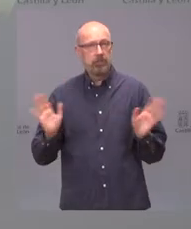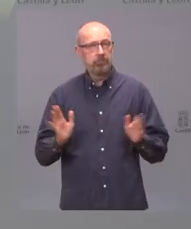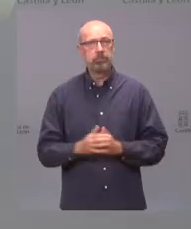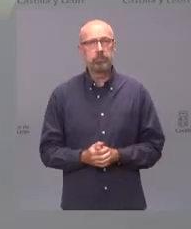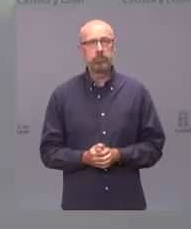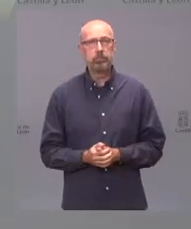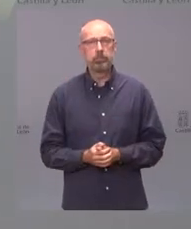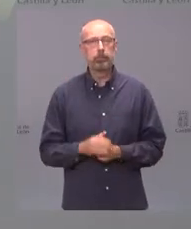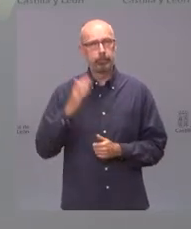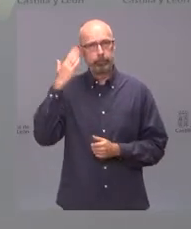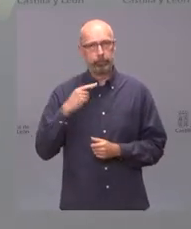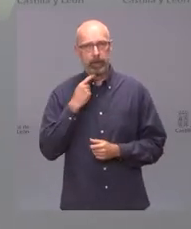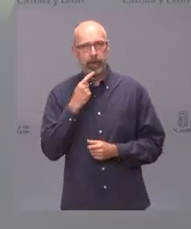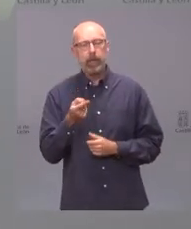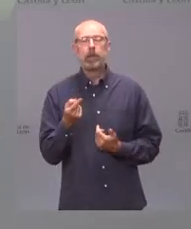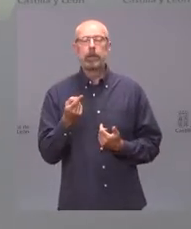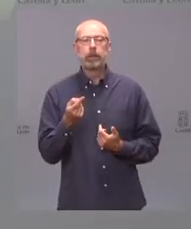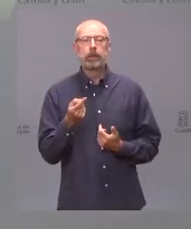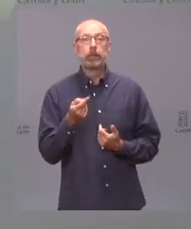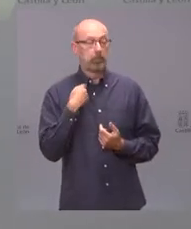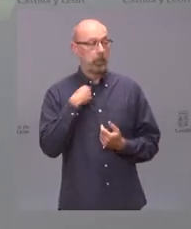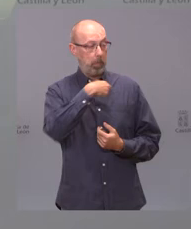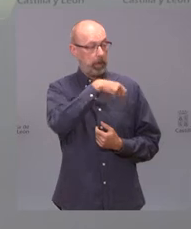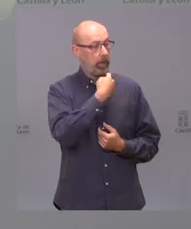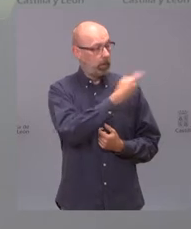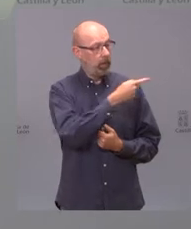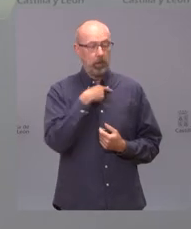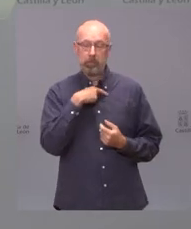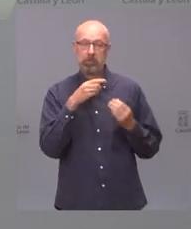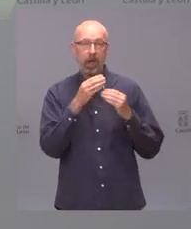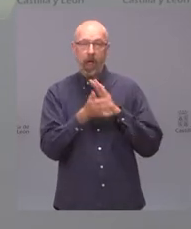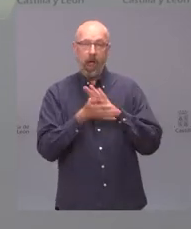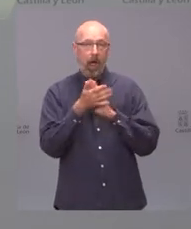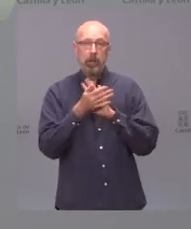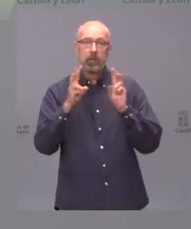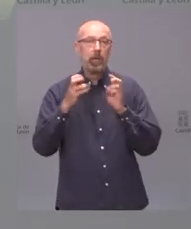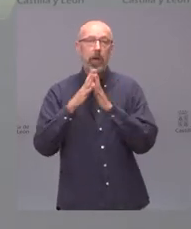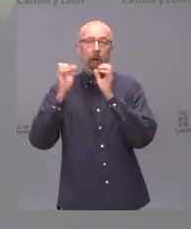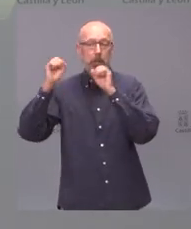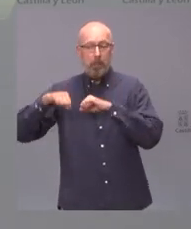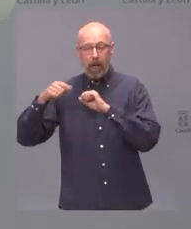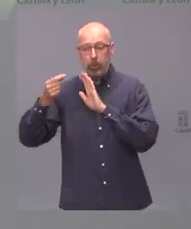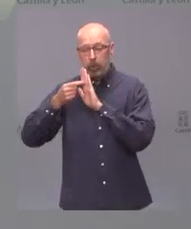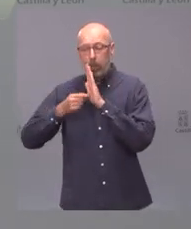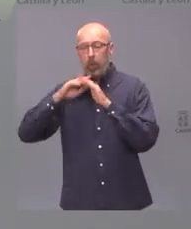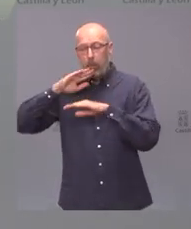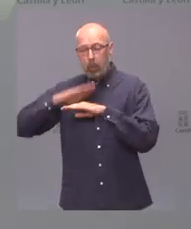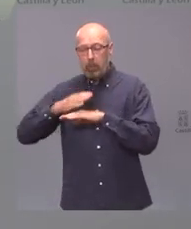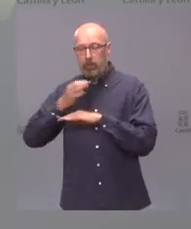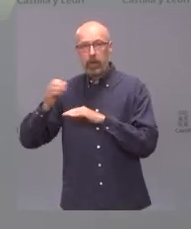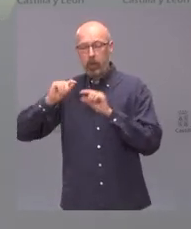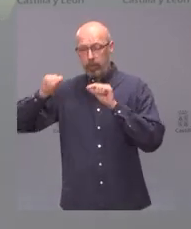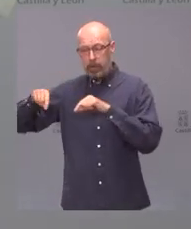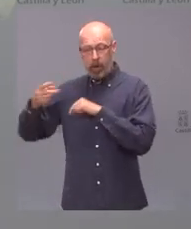No, como ha dicho el presidente pues hemos hablado sobre todo del cumplimiento del pacto ese pacto que se firmó ese pacto que se está cumpliendo por ambas